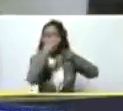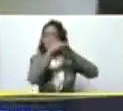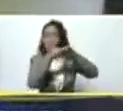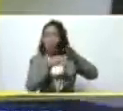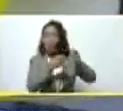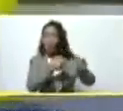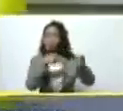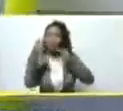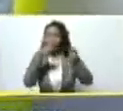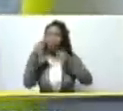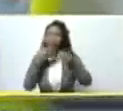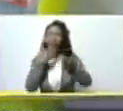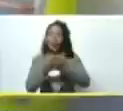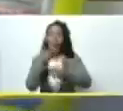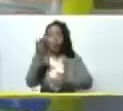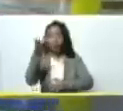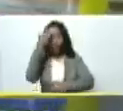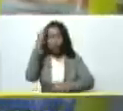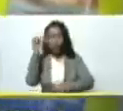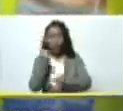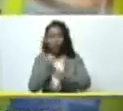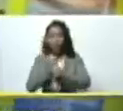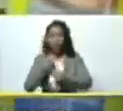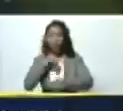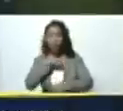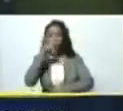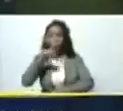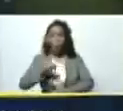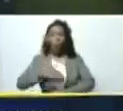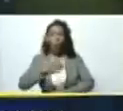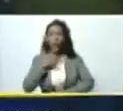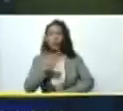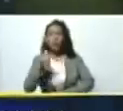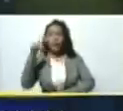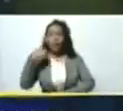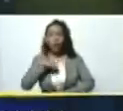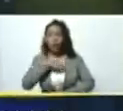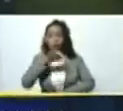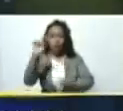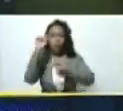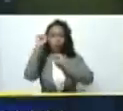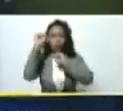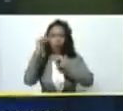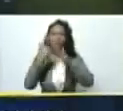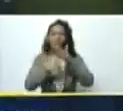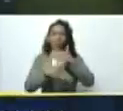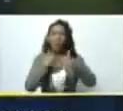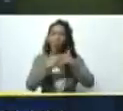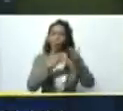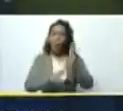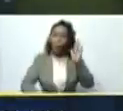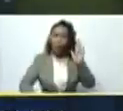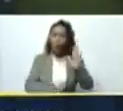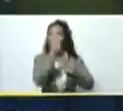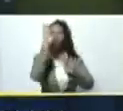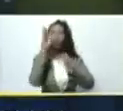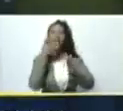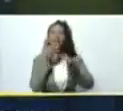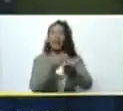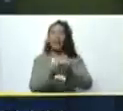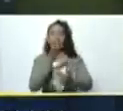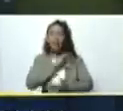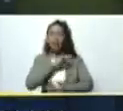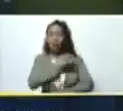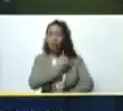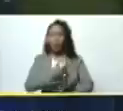gracias a su gestión nosotros hoy podemos decir que estamos venciendo y vamos a vencer gracias señor